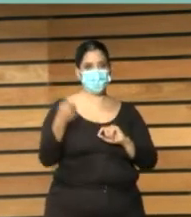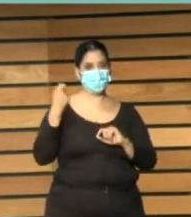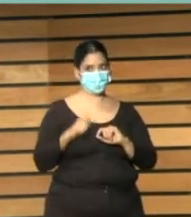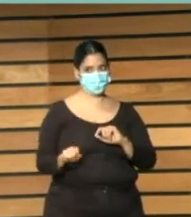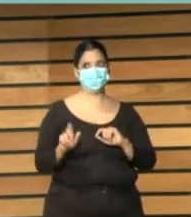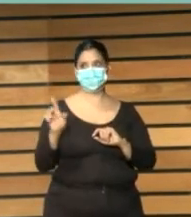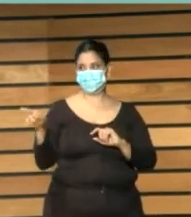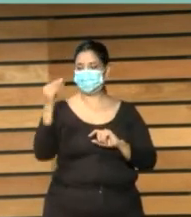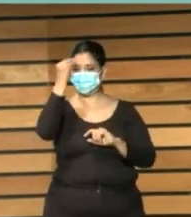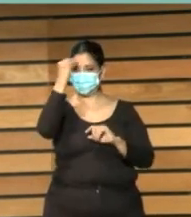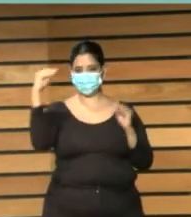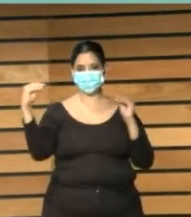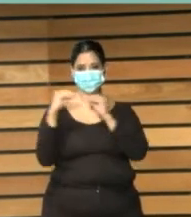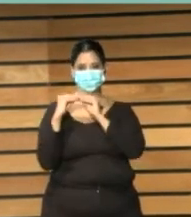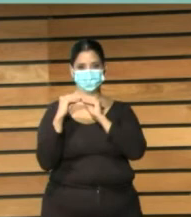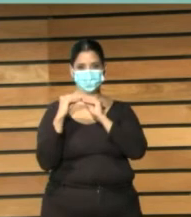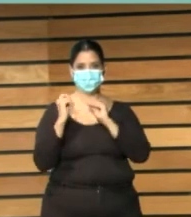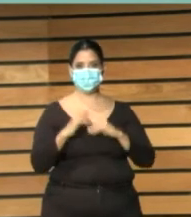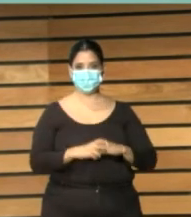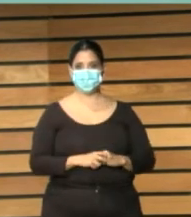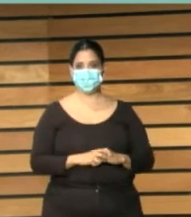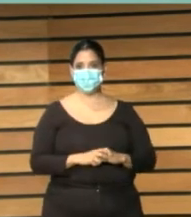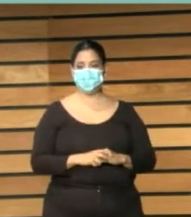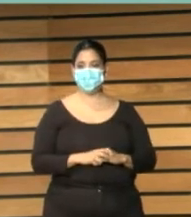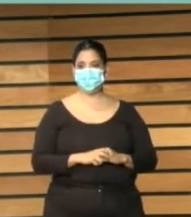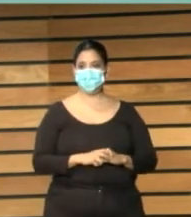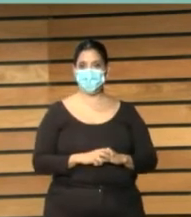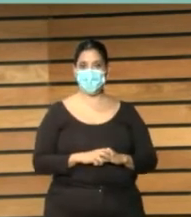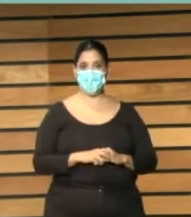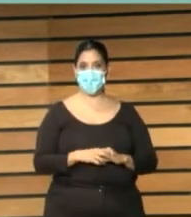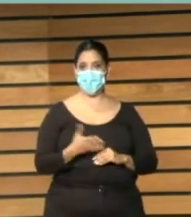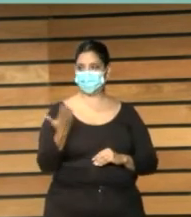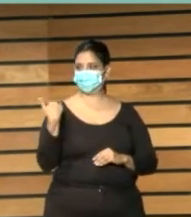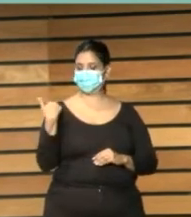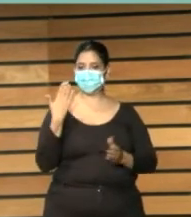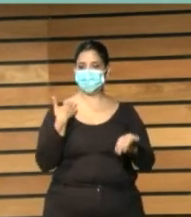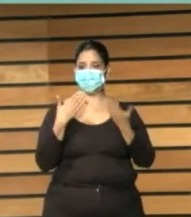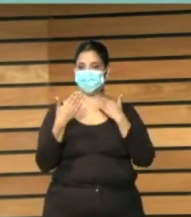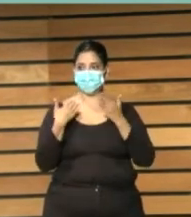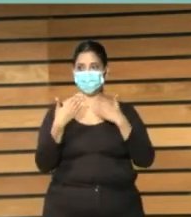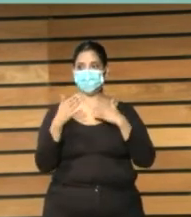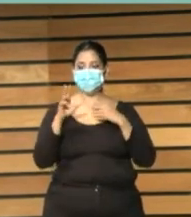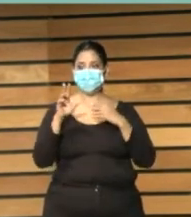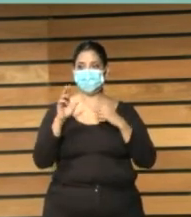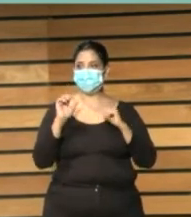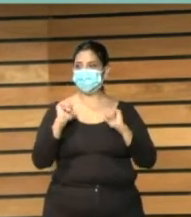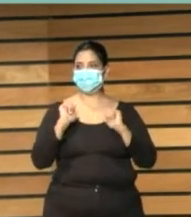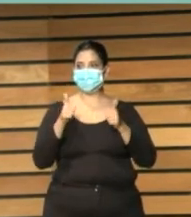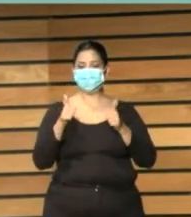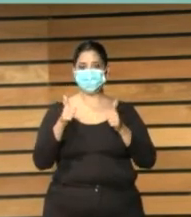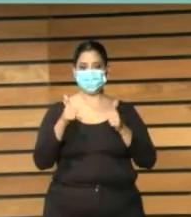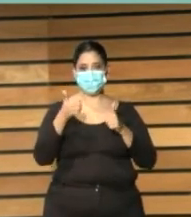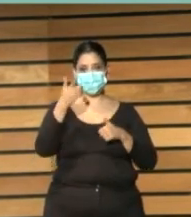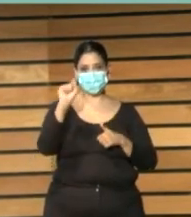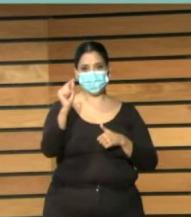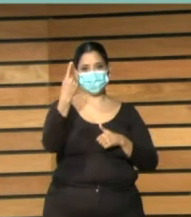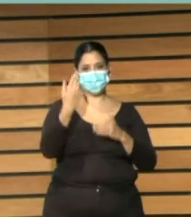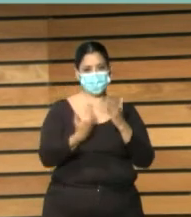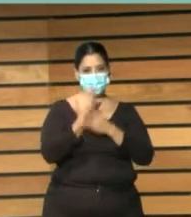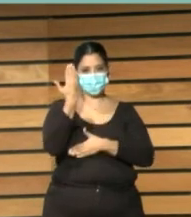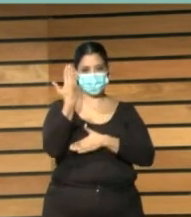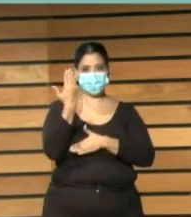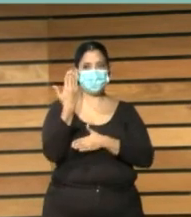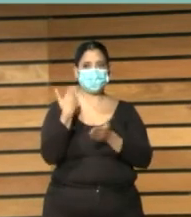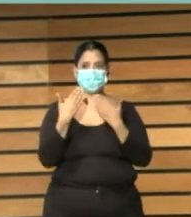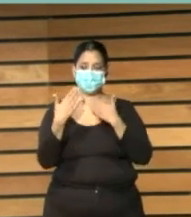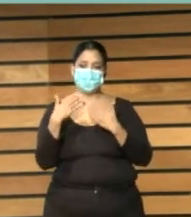en su primera el primer día nos dijo que él no pero ya en este congreso parecía que sí lo